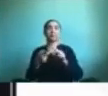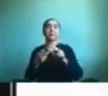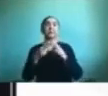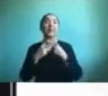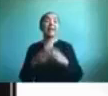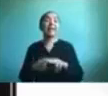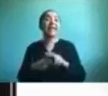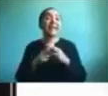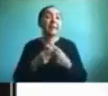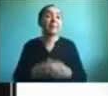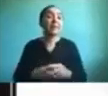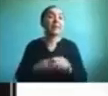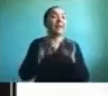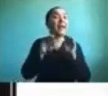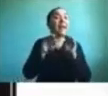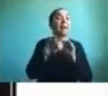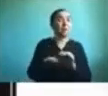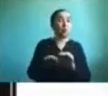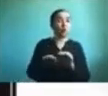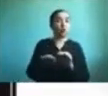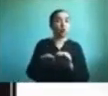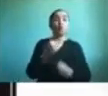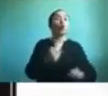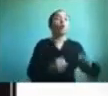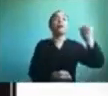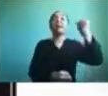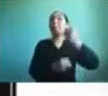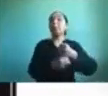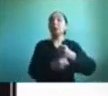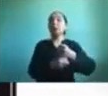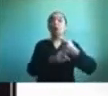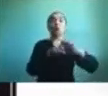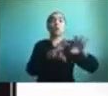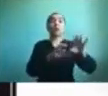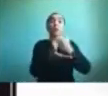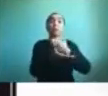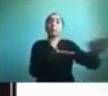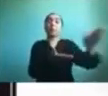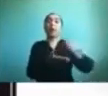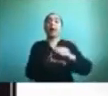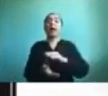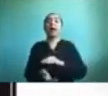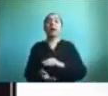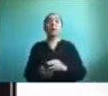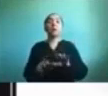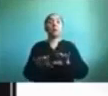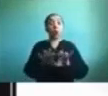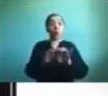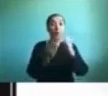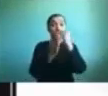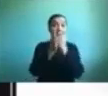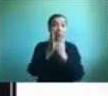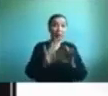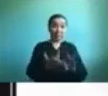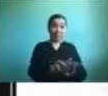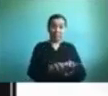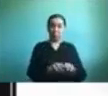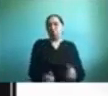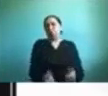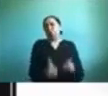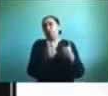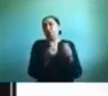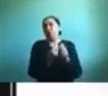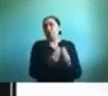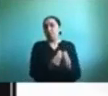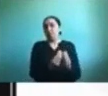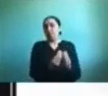son un apoyo no un reemplazo de algo un software de enseñanza puede ser muy bueno pero